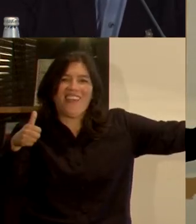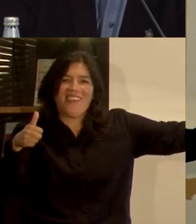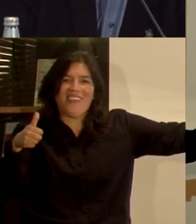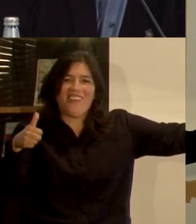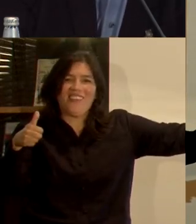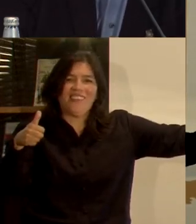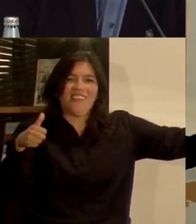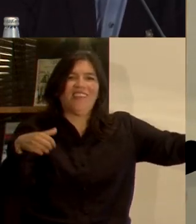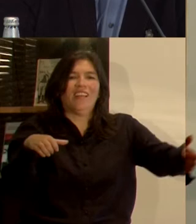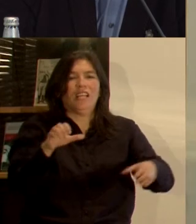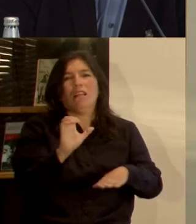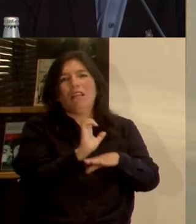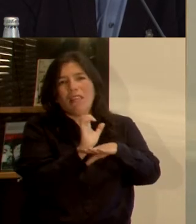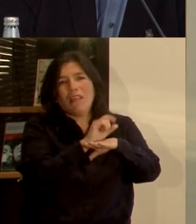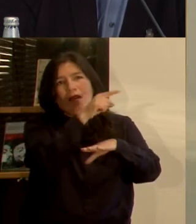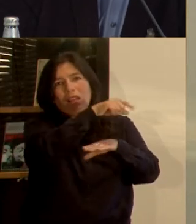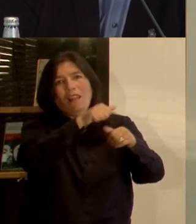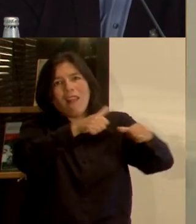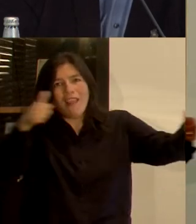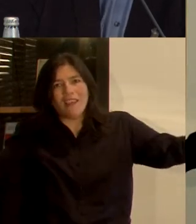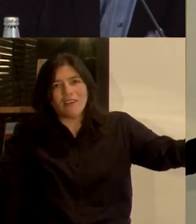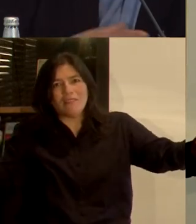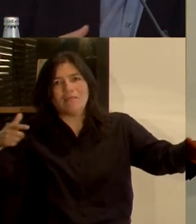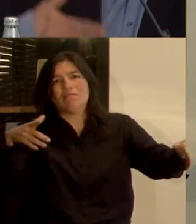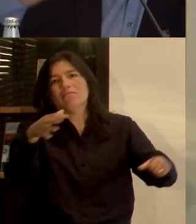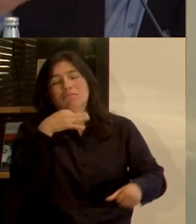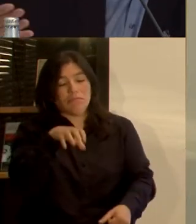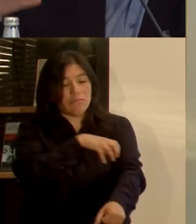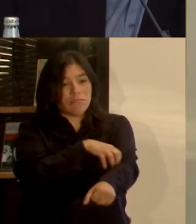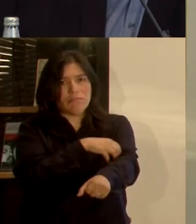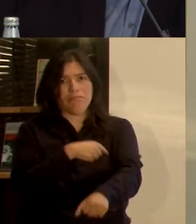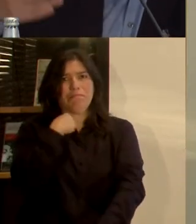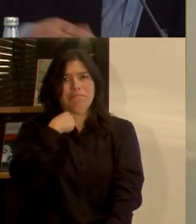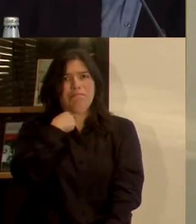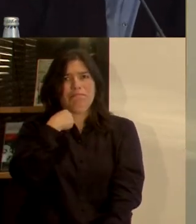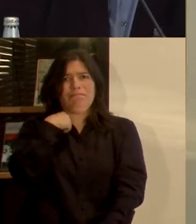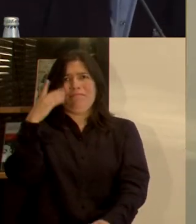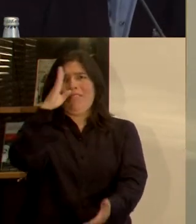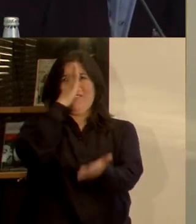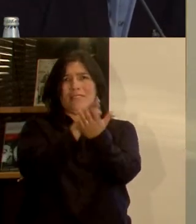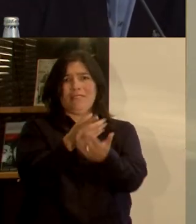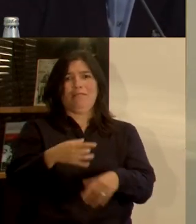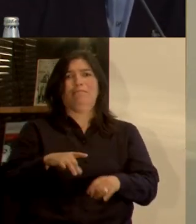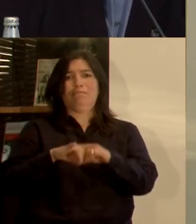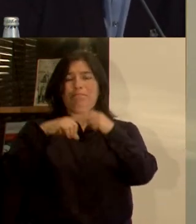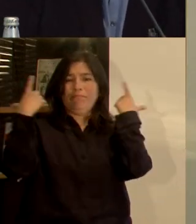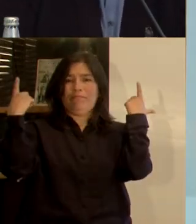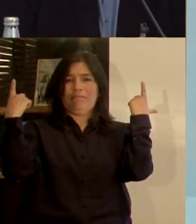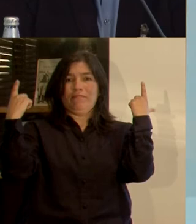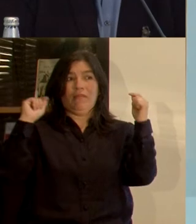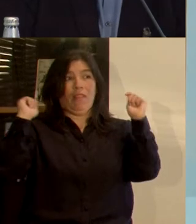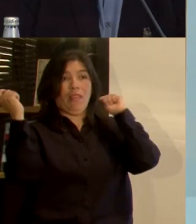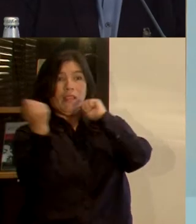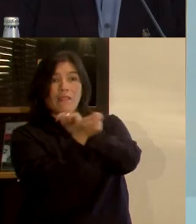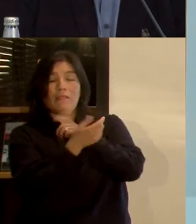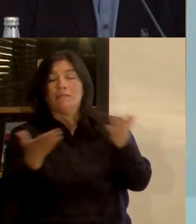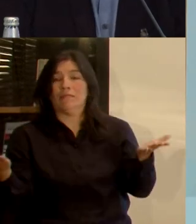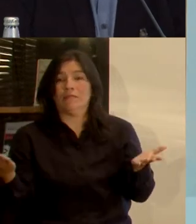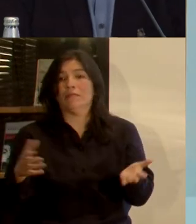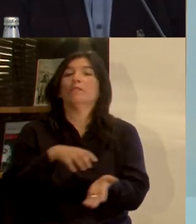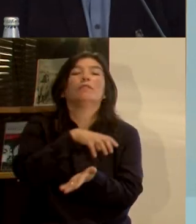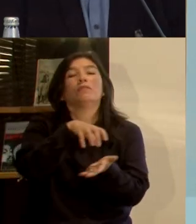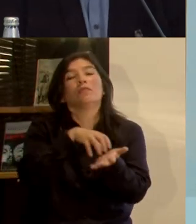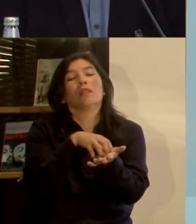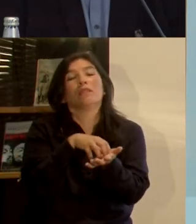o escasa participación de las regiones o los municipios que se vieron afectados por este tipo de decisiones transformadoras, digamos, del espacio urbano.